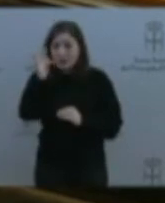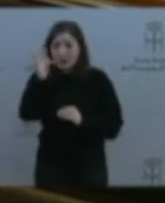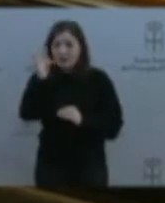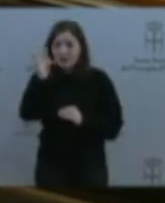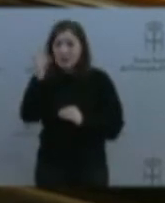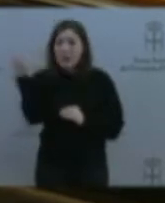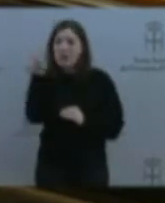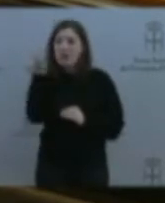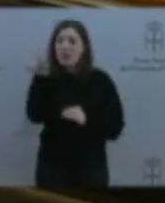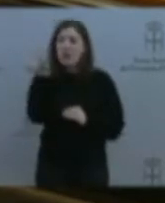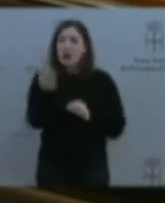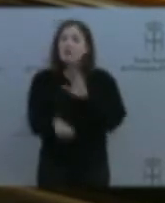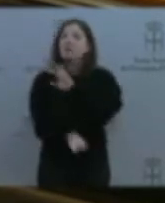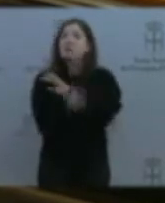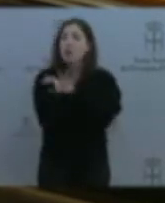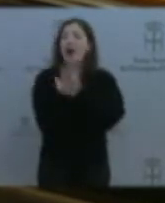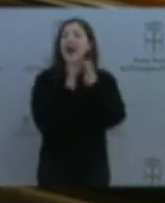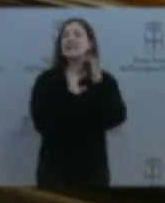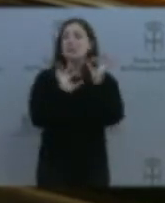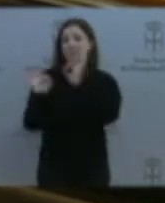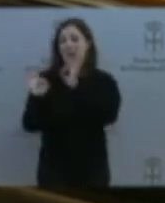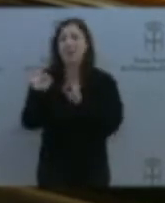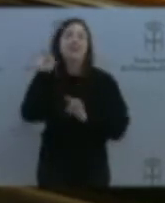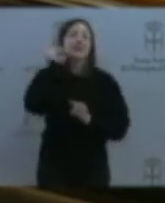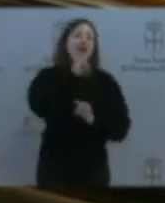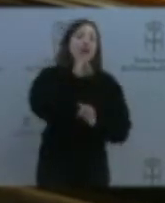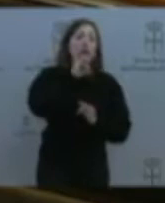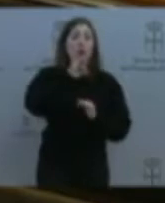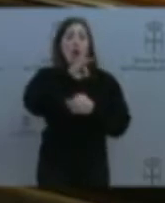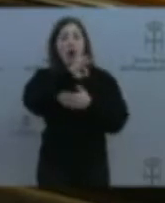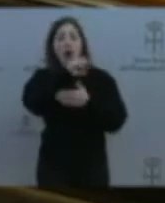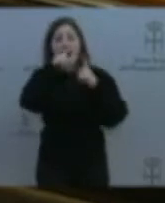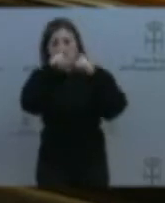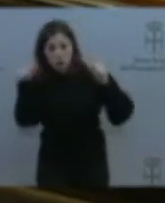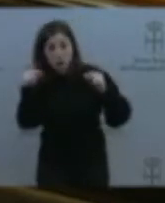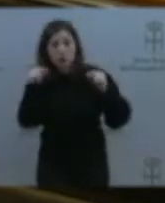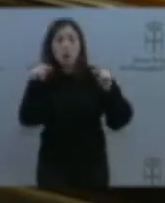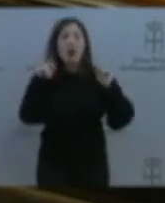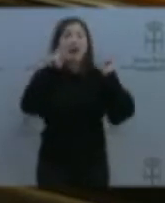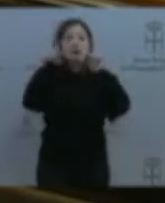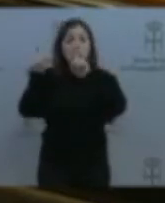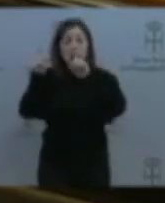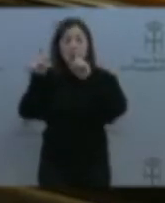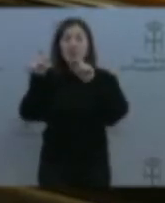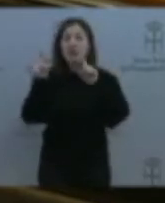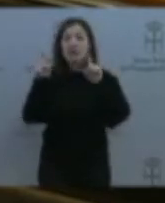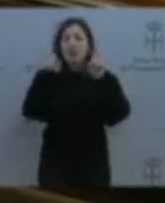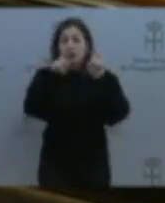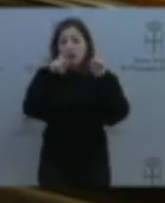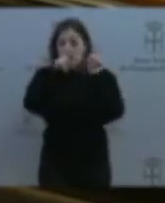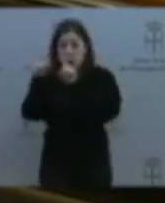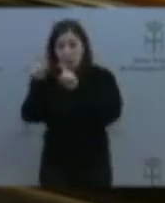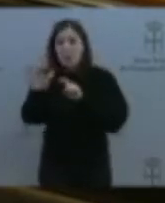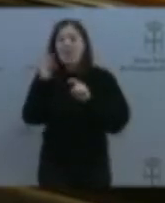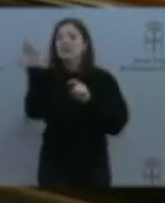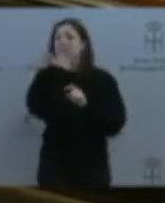en todos los niveles educativos y en escuelas oficiales de idiomas. Y es muy difícil, señora consellera, que